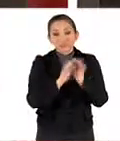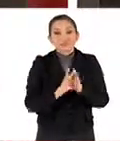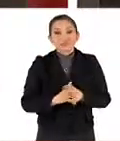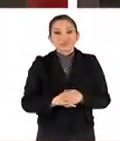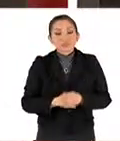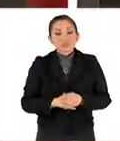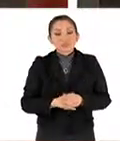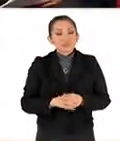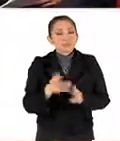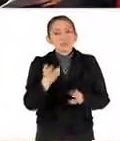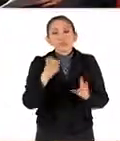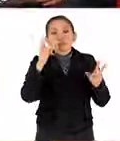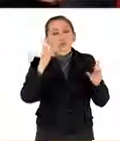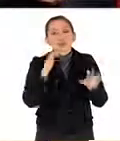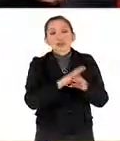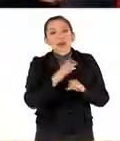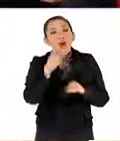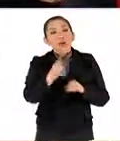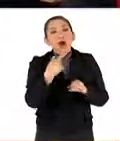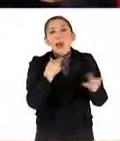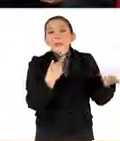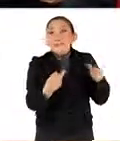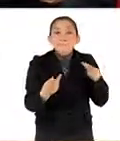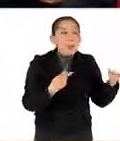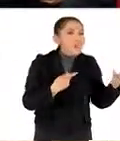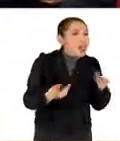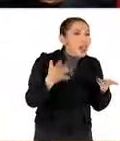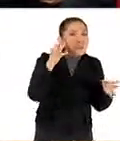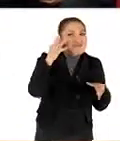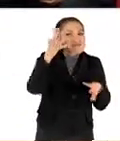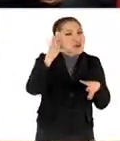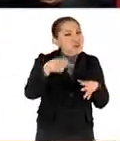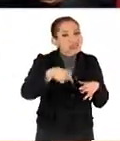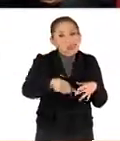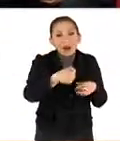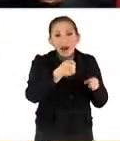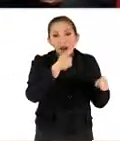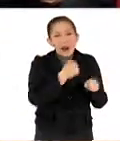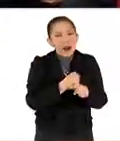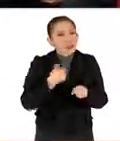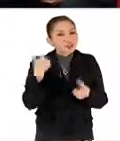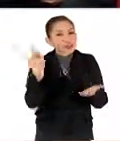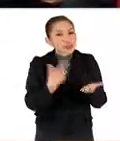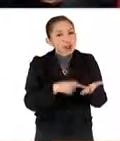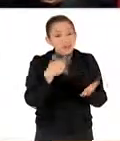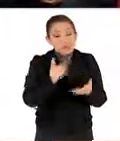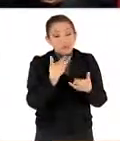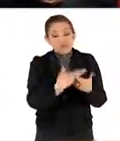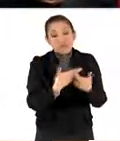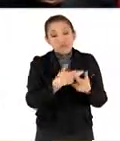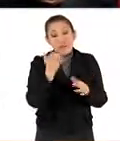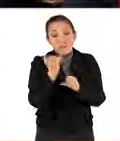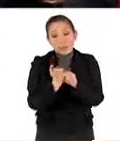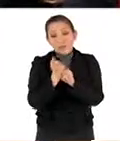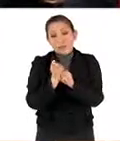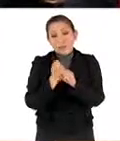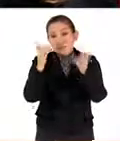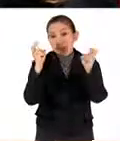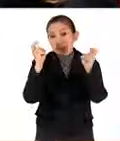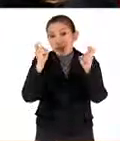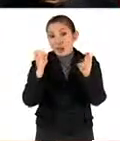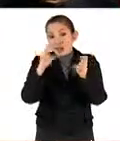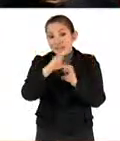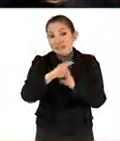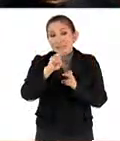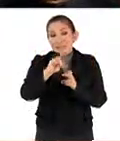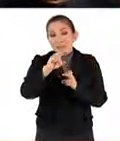es. En ese sentido, ¿cuáles son los planes para este año dentro de todo lo que tiene que ver con la investigación en